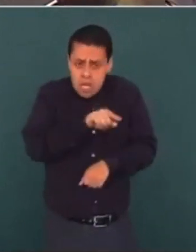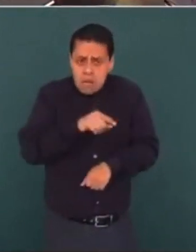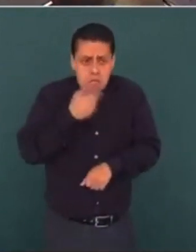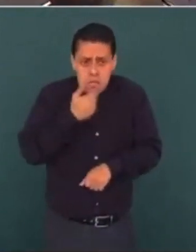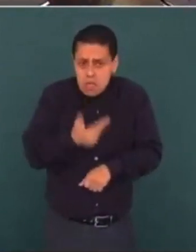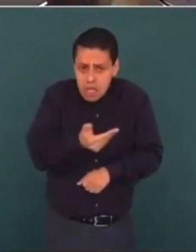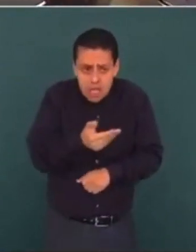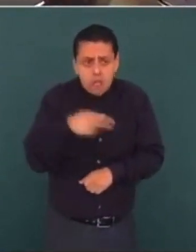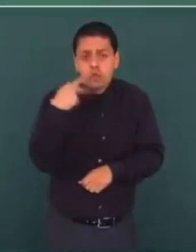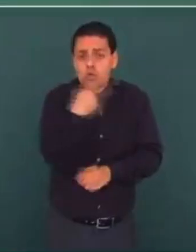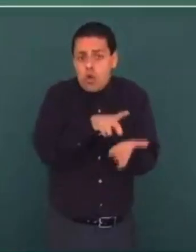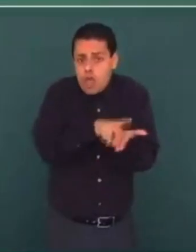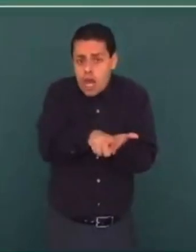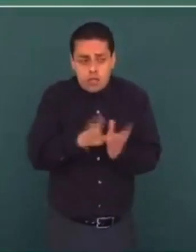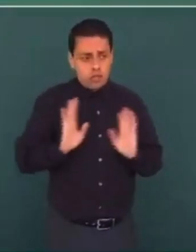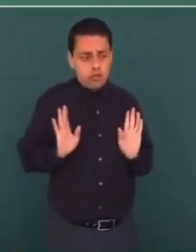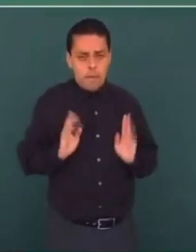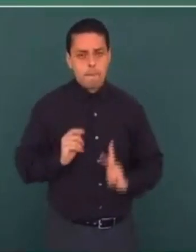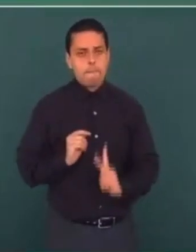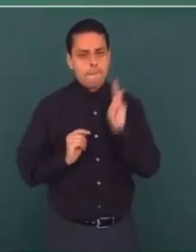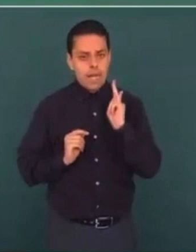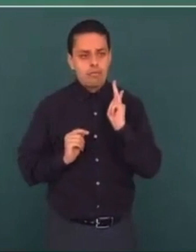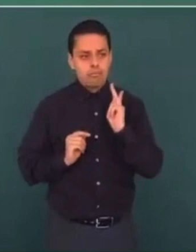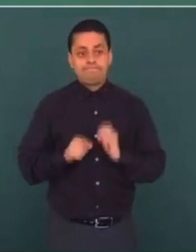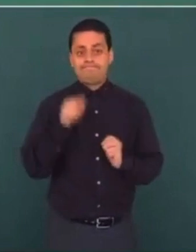no prescribe.